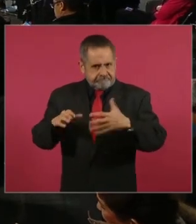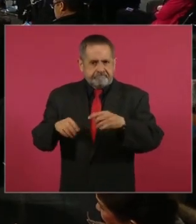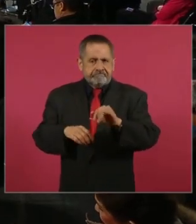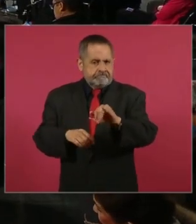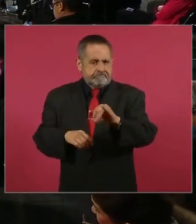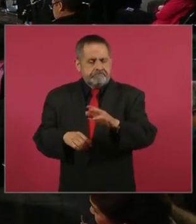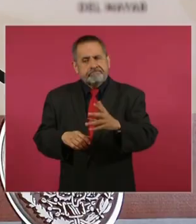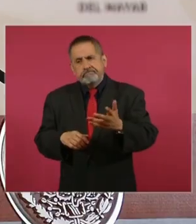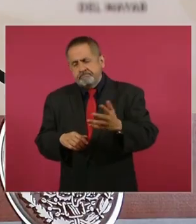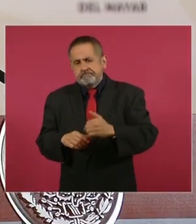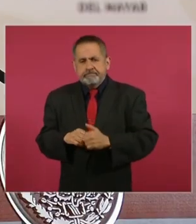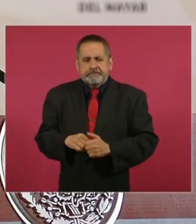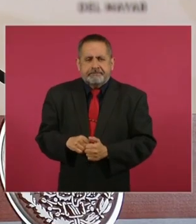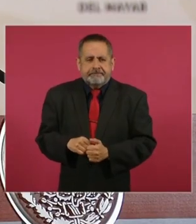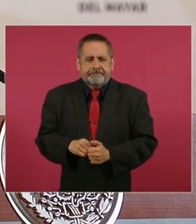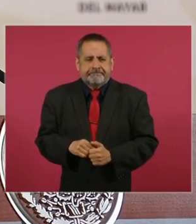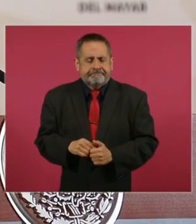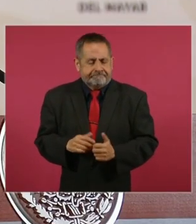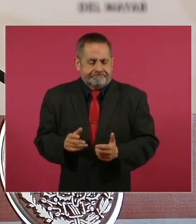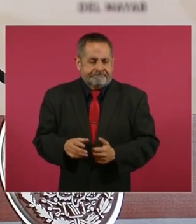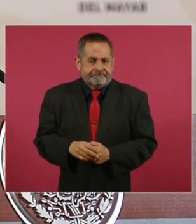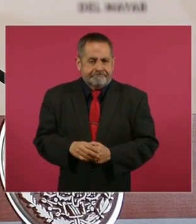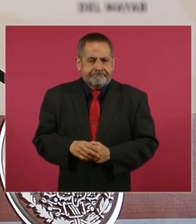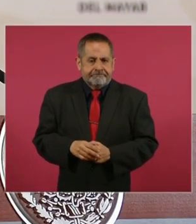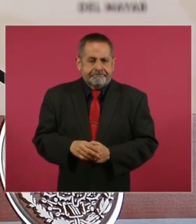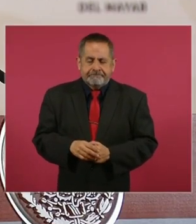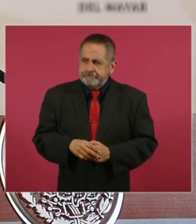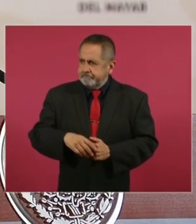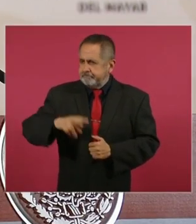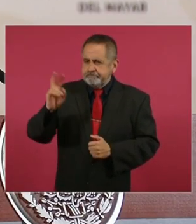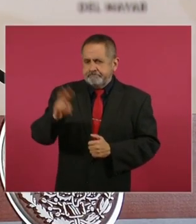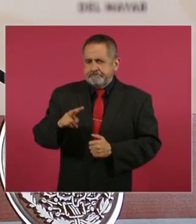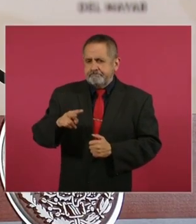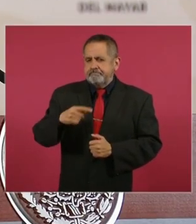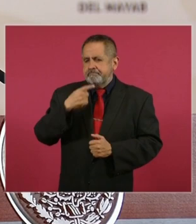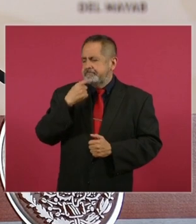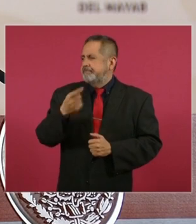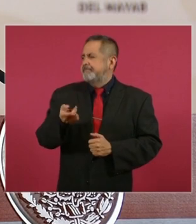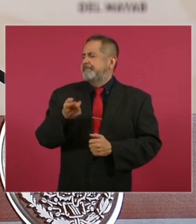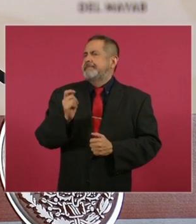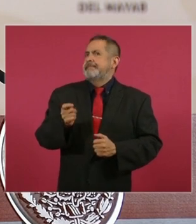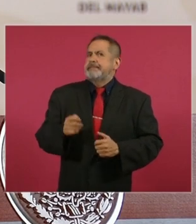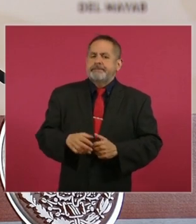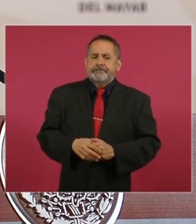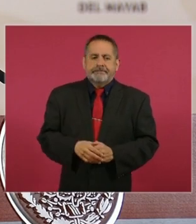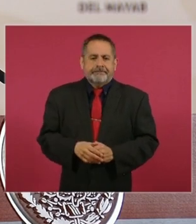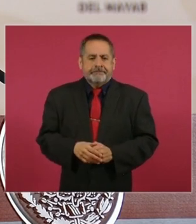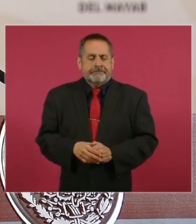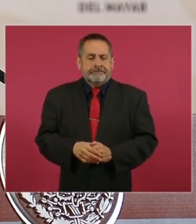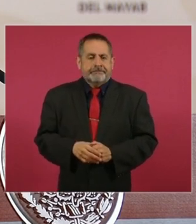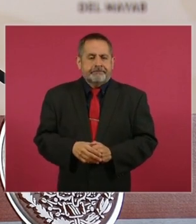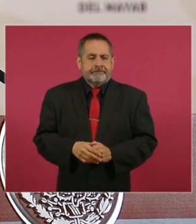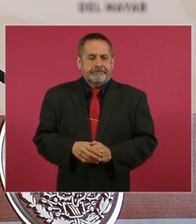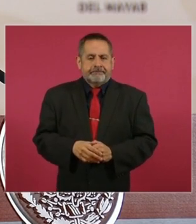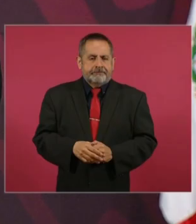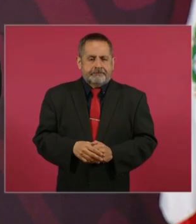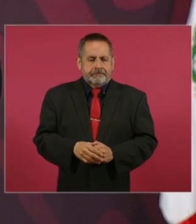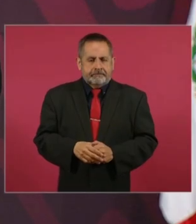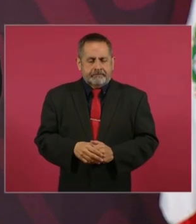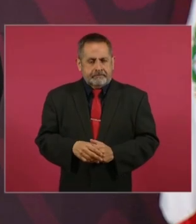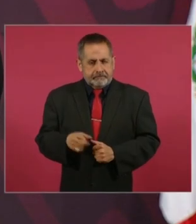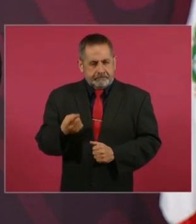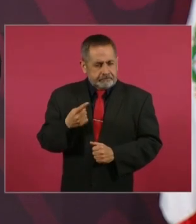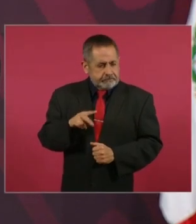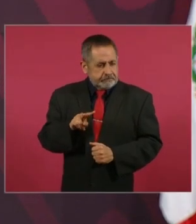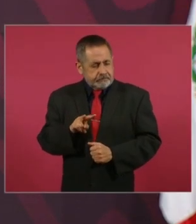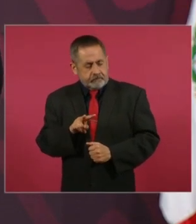La verdad es que es notorio